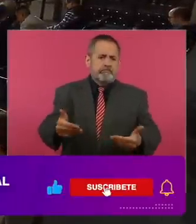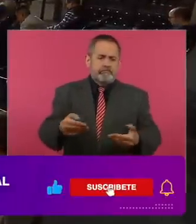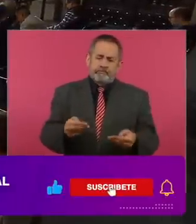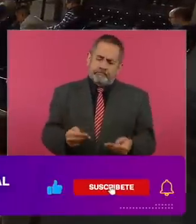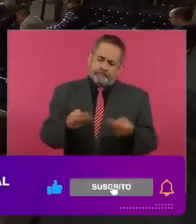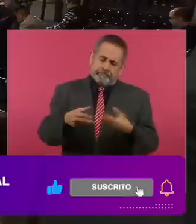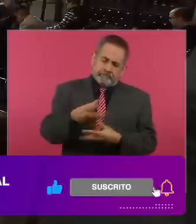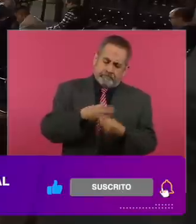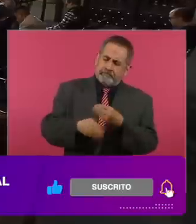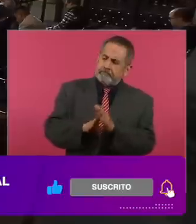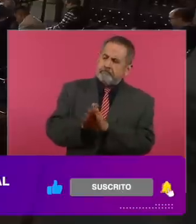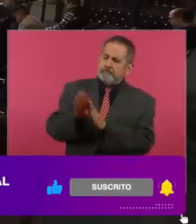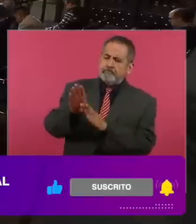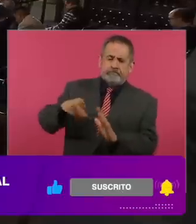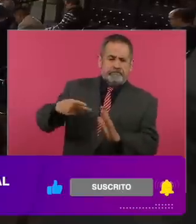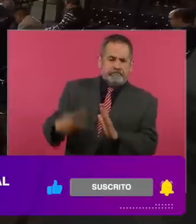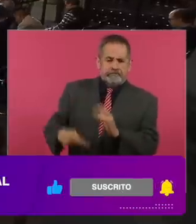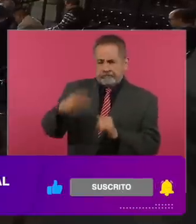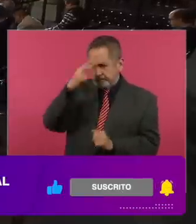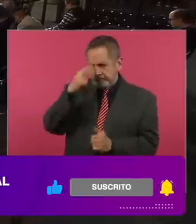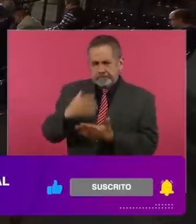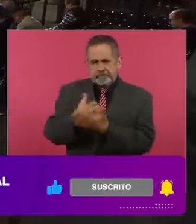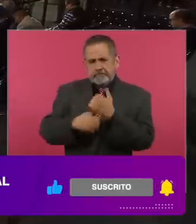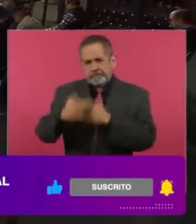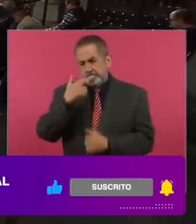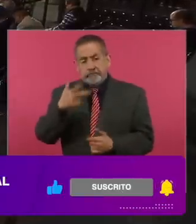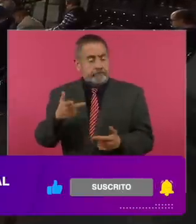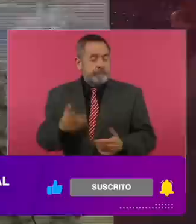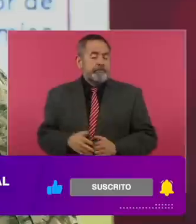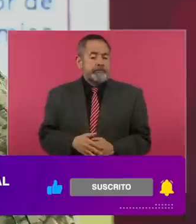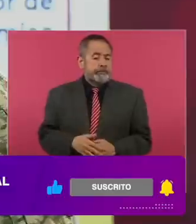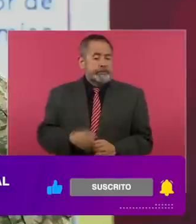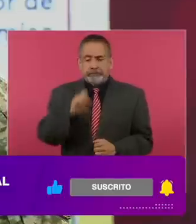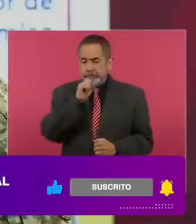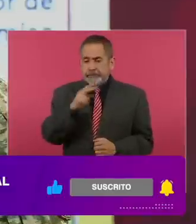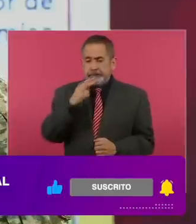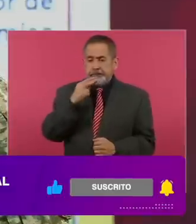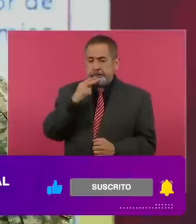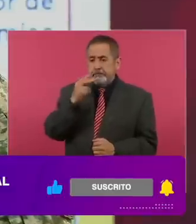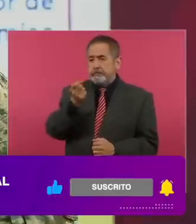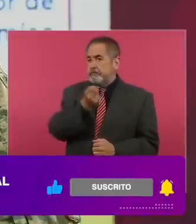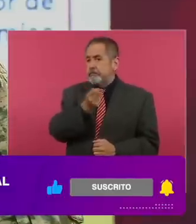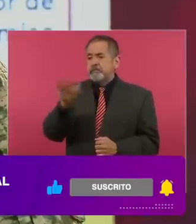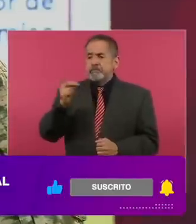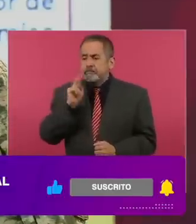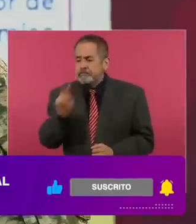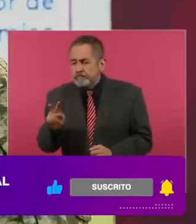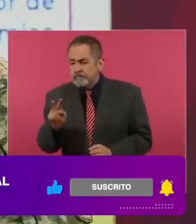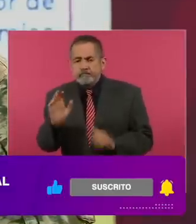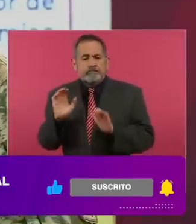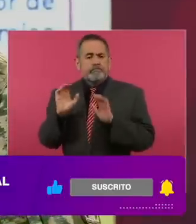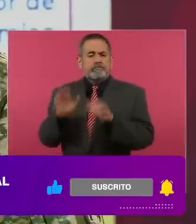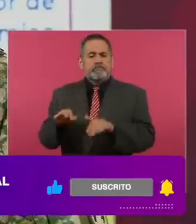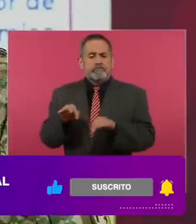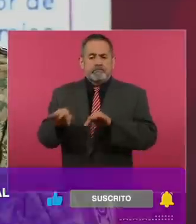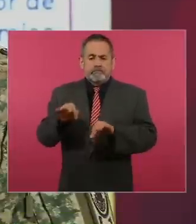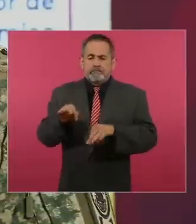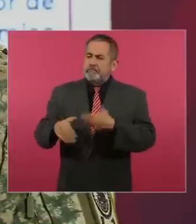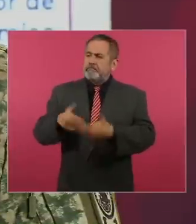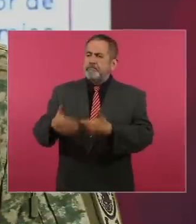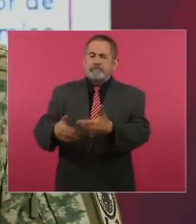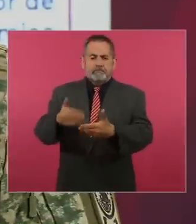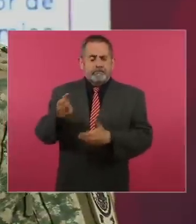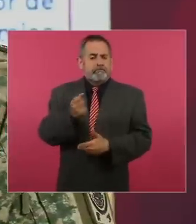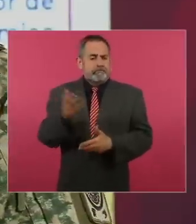desarrollo económico de México. También constituye una fuente para nuevas oportunidades laborales, además de